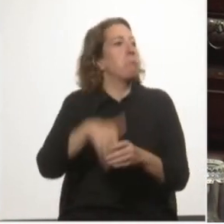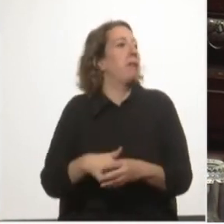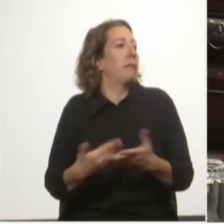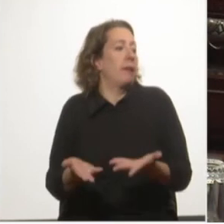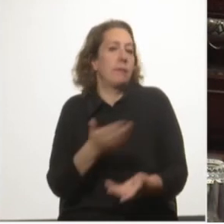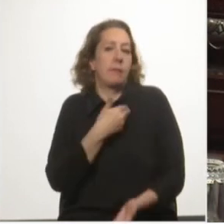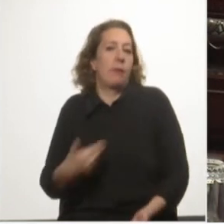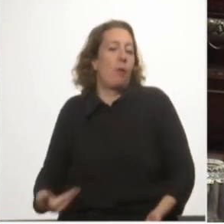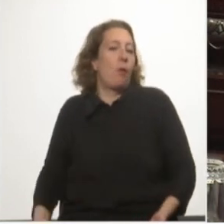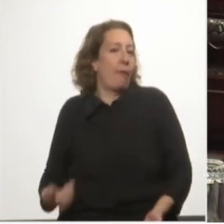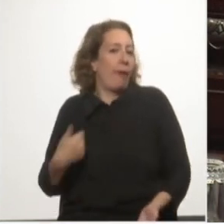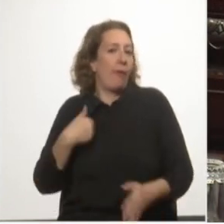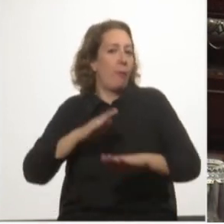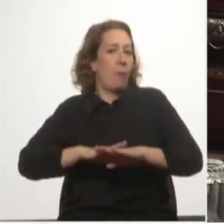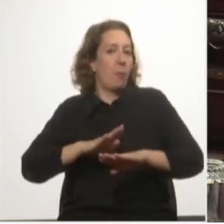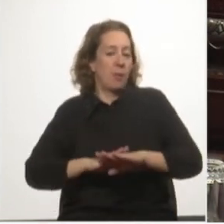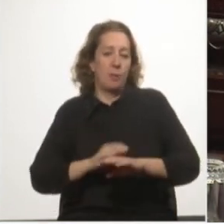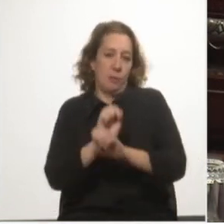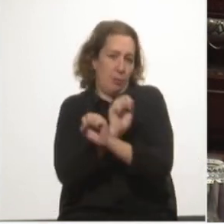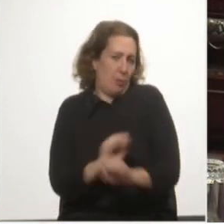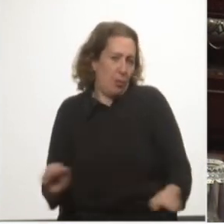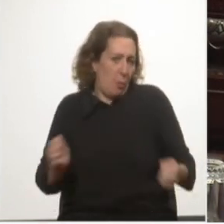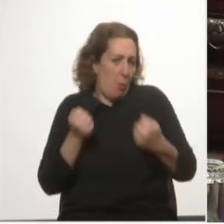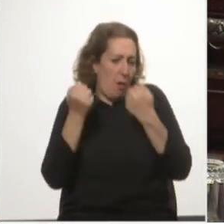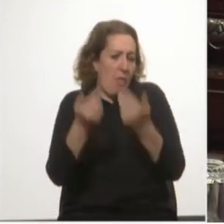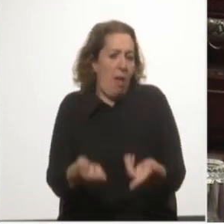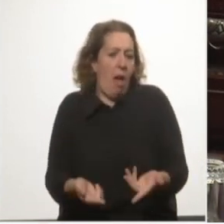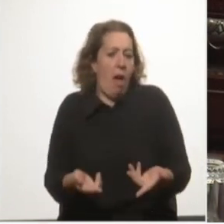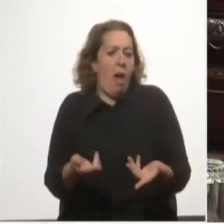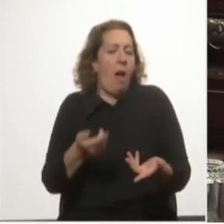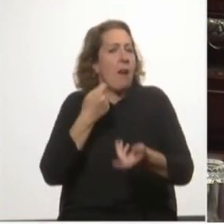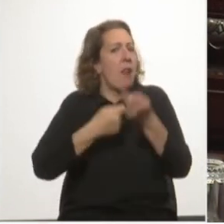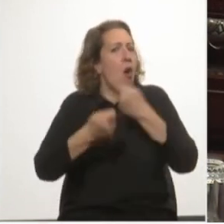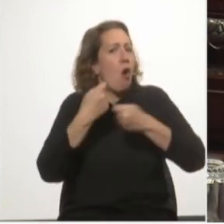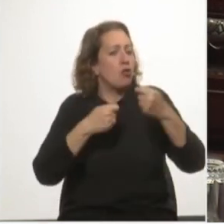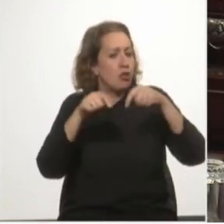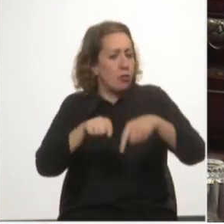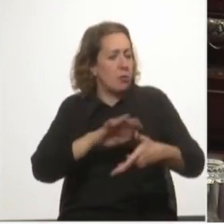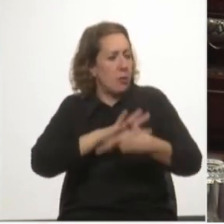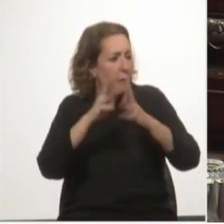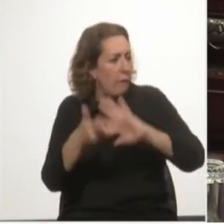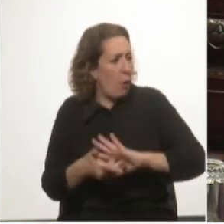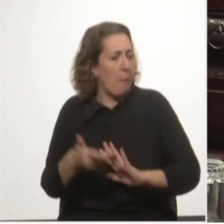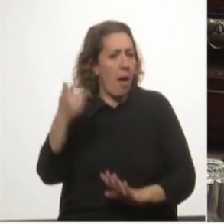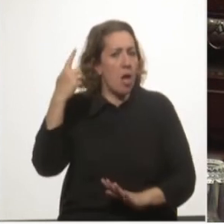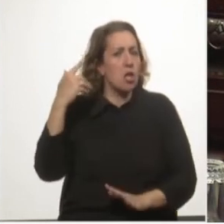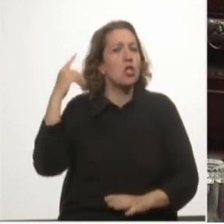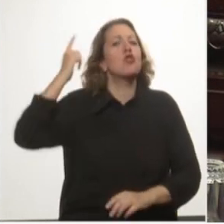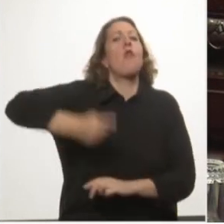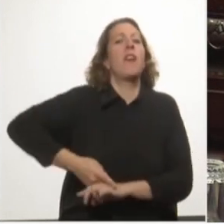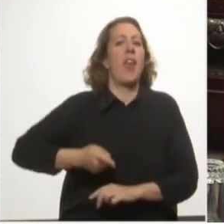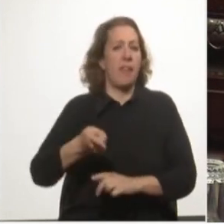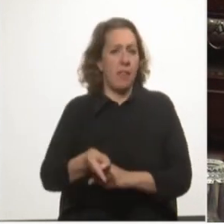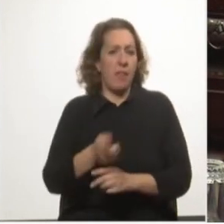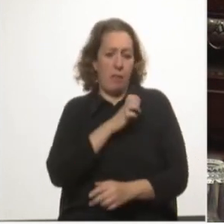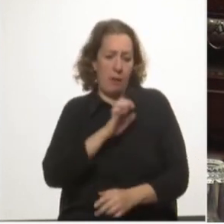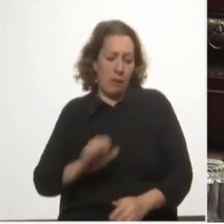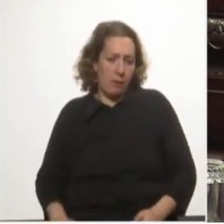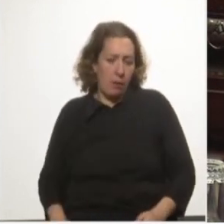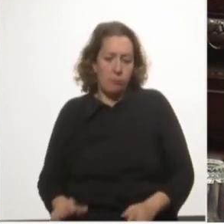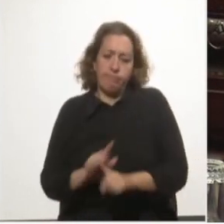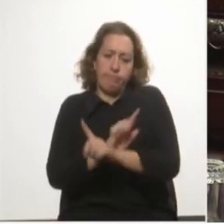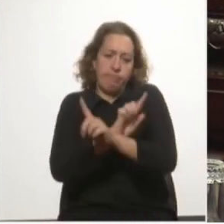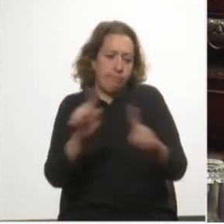turno no se puede entregar un negocio de esta magnitud y la soberanía del estado sin los